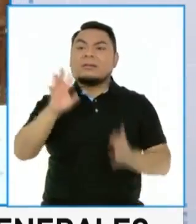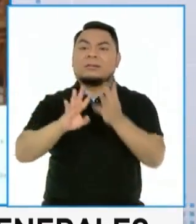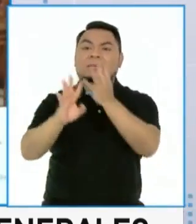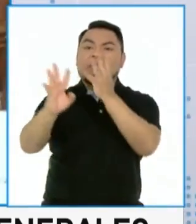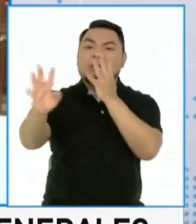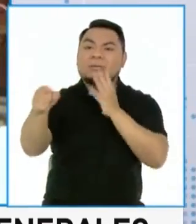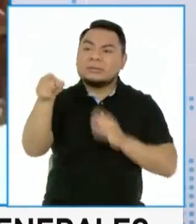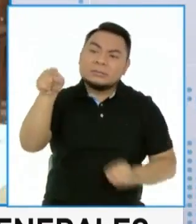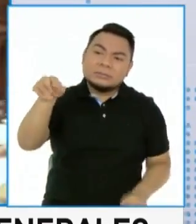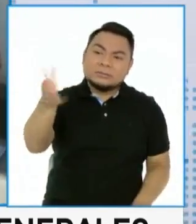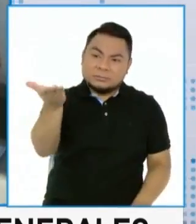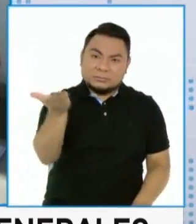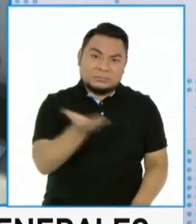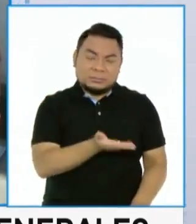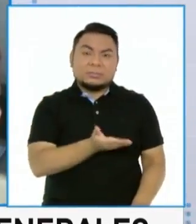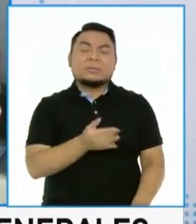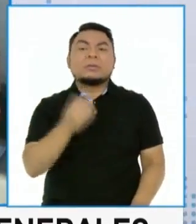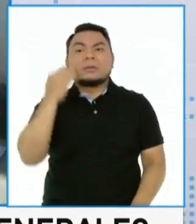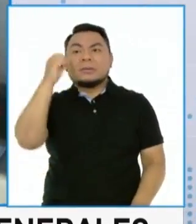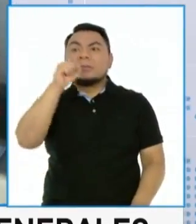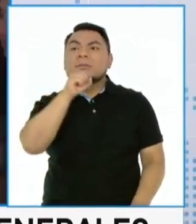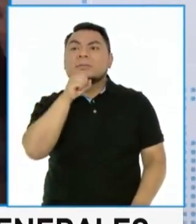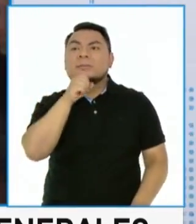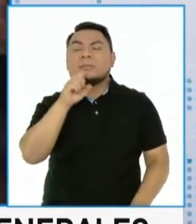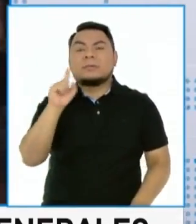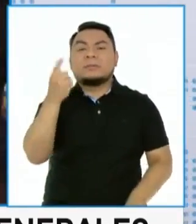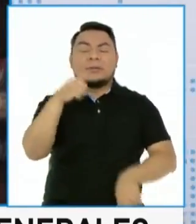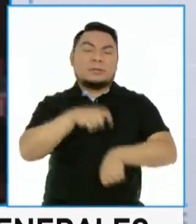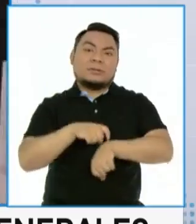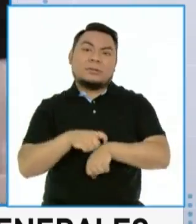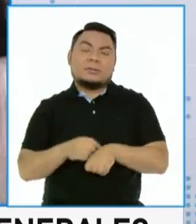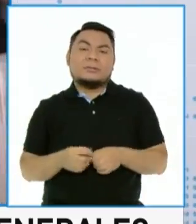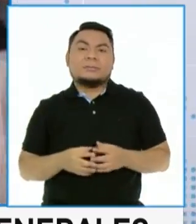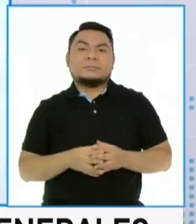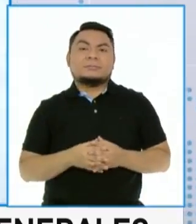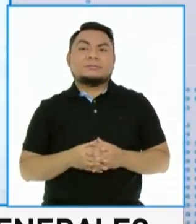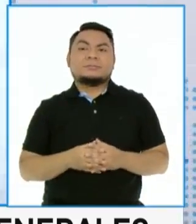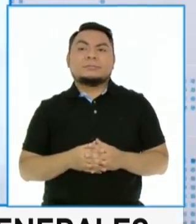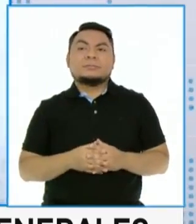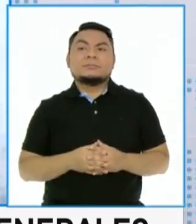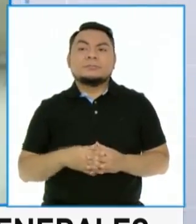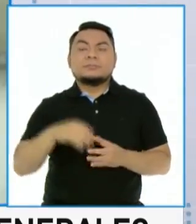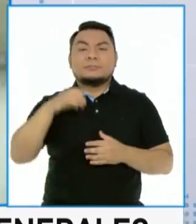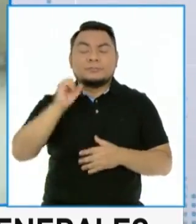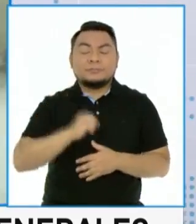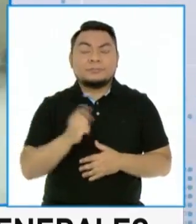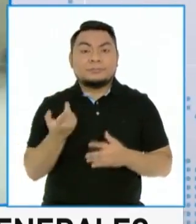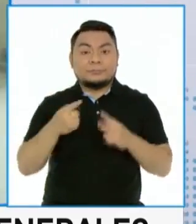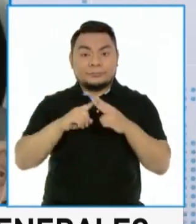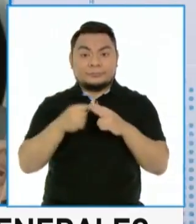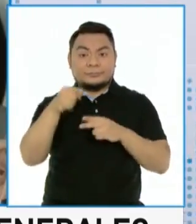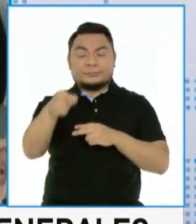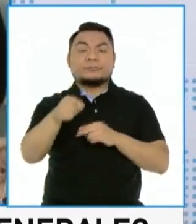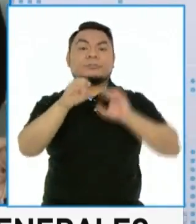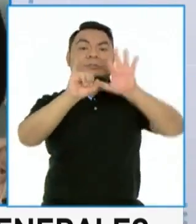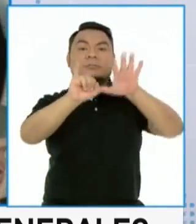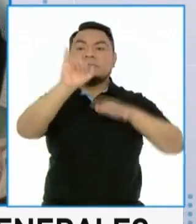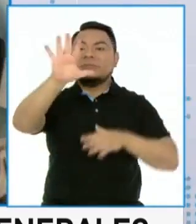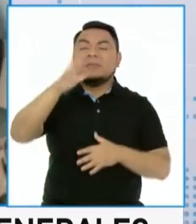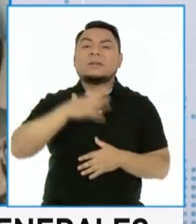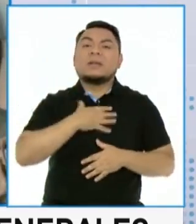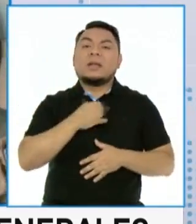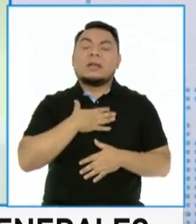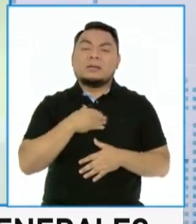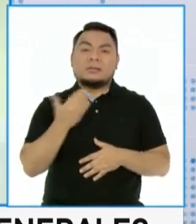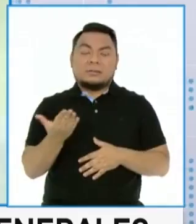parte de la mesa. Son personas bastante mayores las programadas en las primeras horas. Sí. A partir de los 65 años,